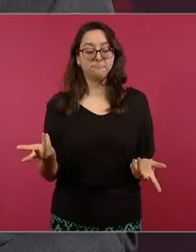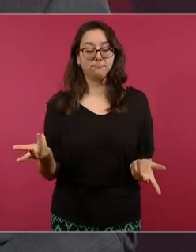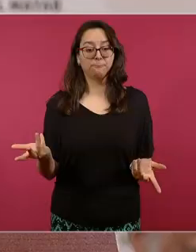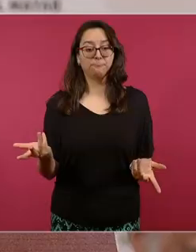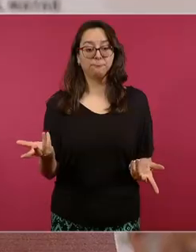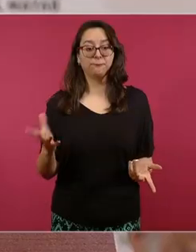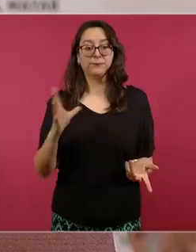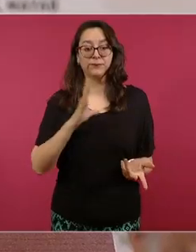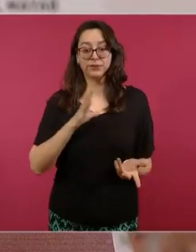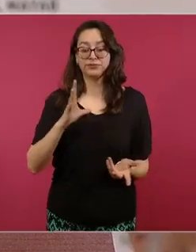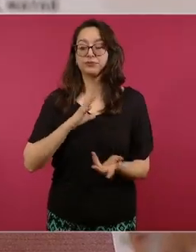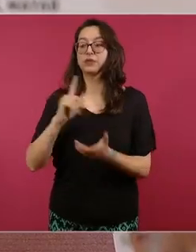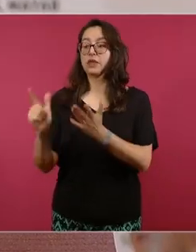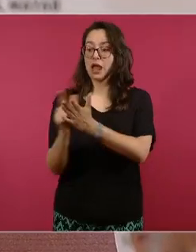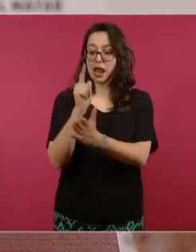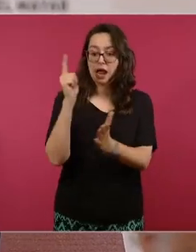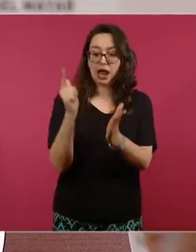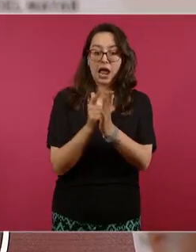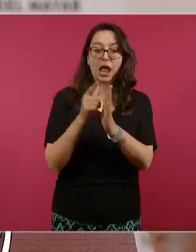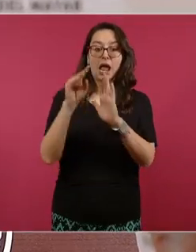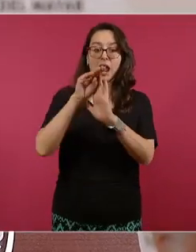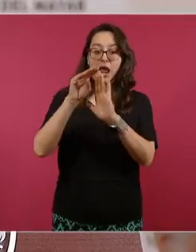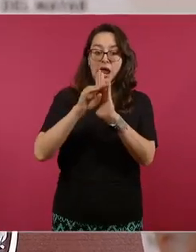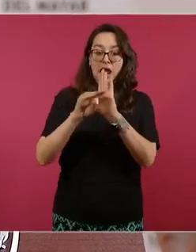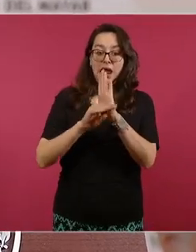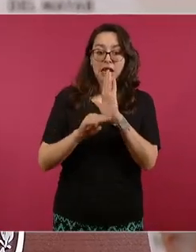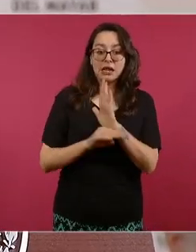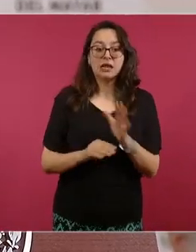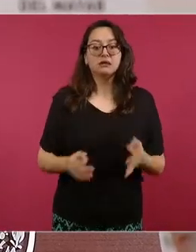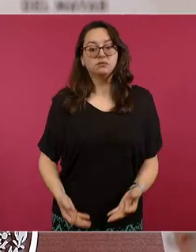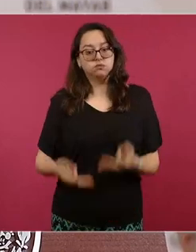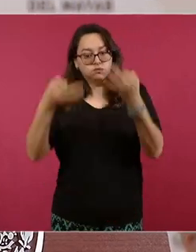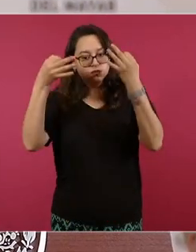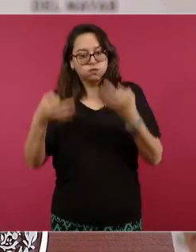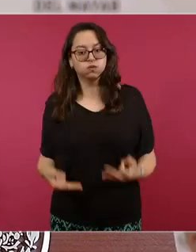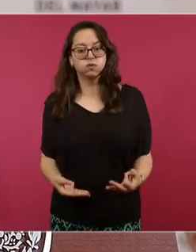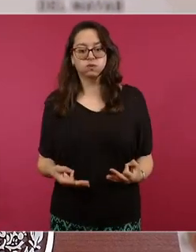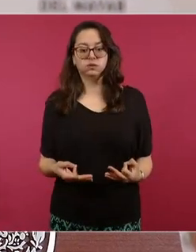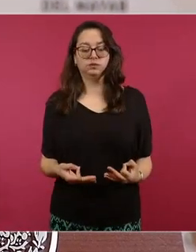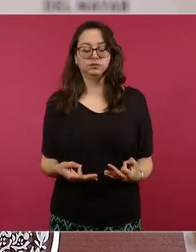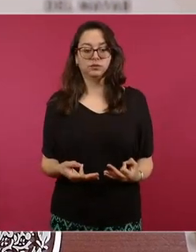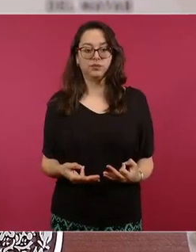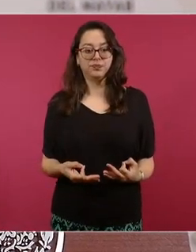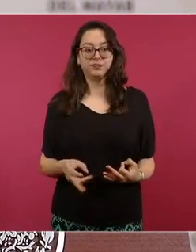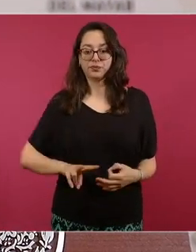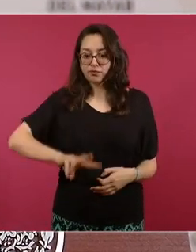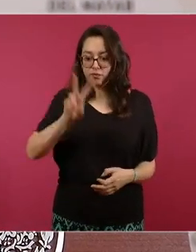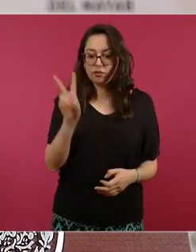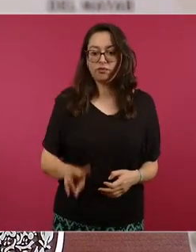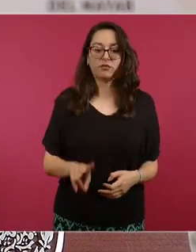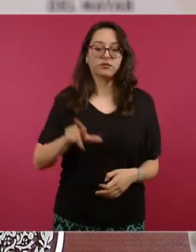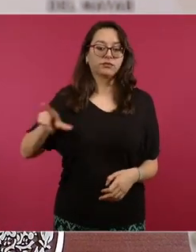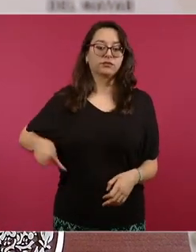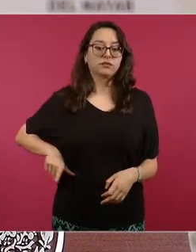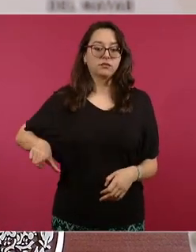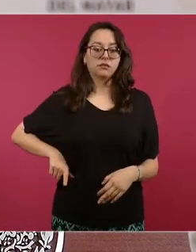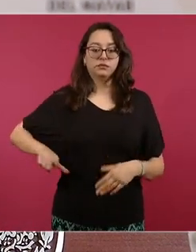hay un marco legal vivimos en un auténtico estado de derecho ya no es como antes